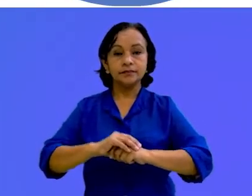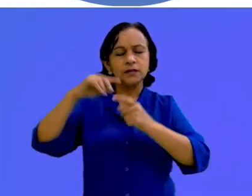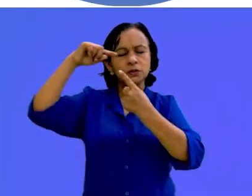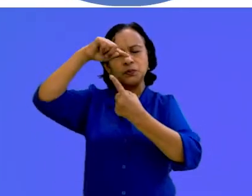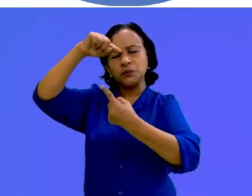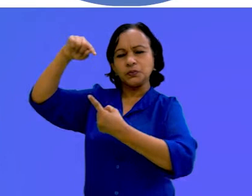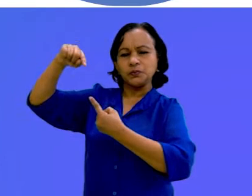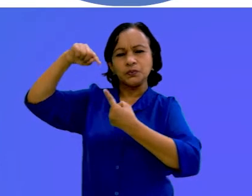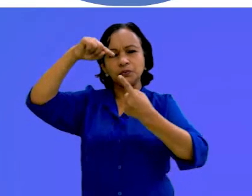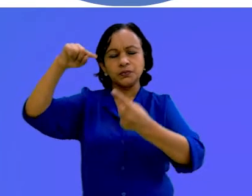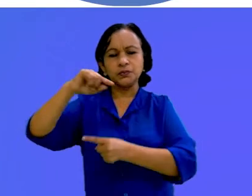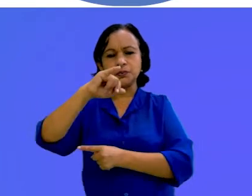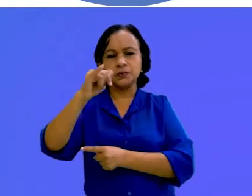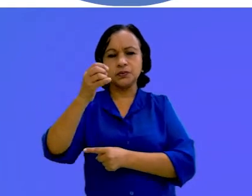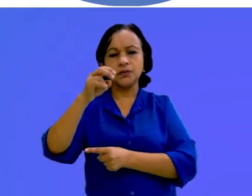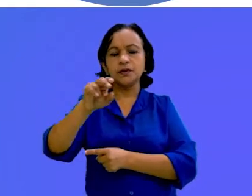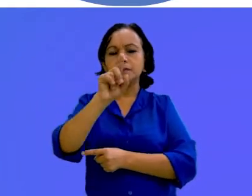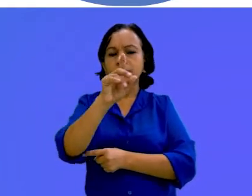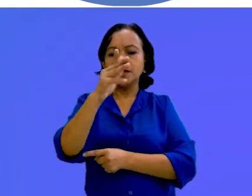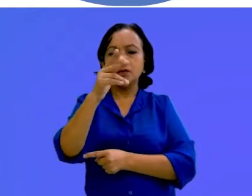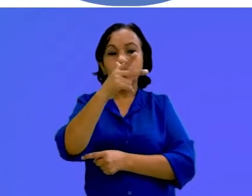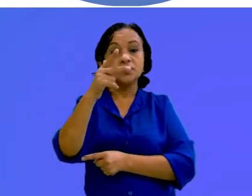Huracán Johan, 1988